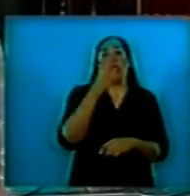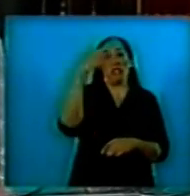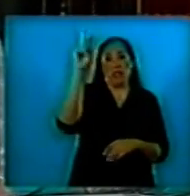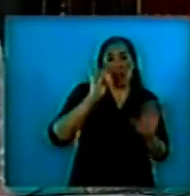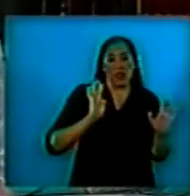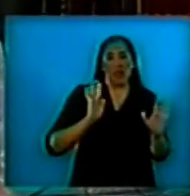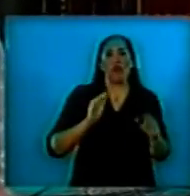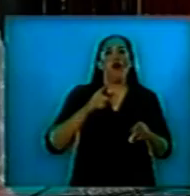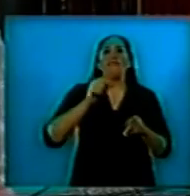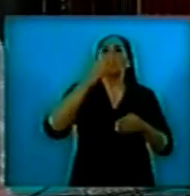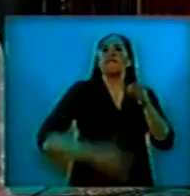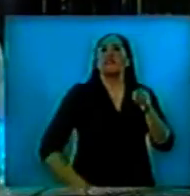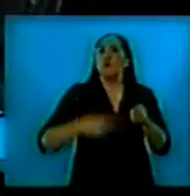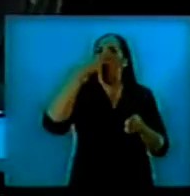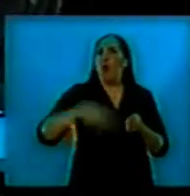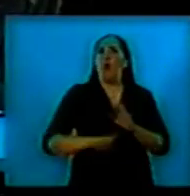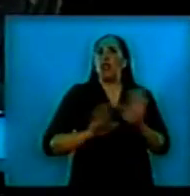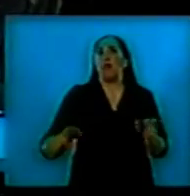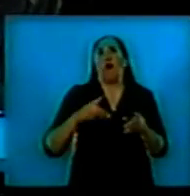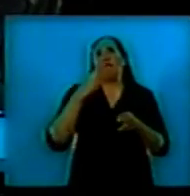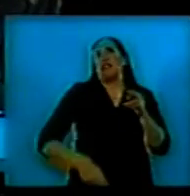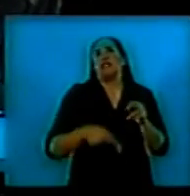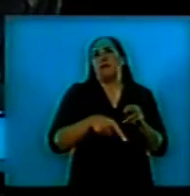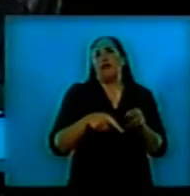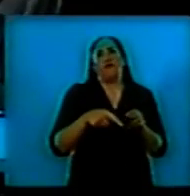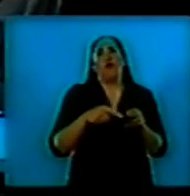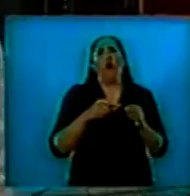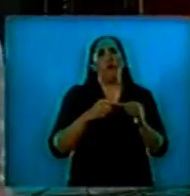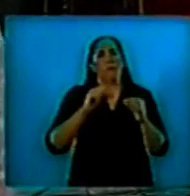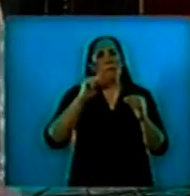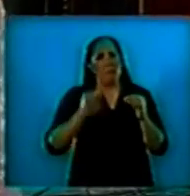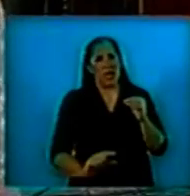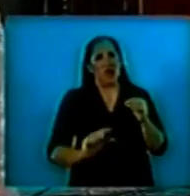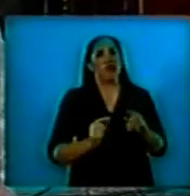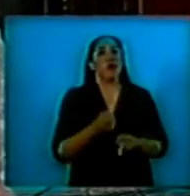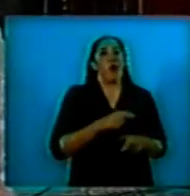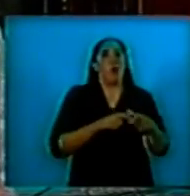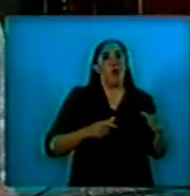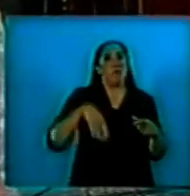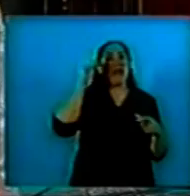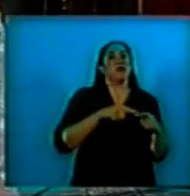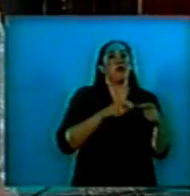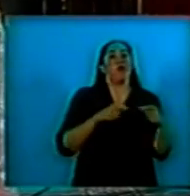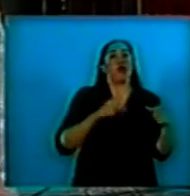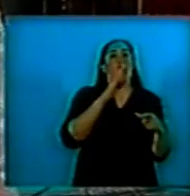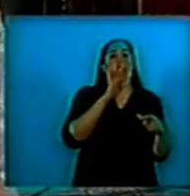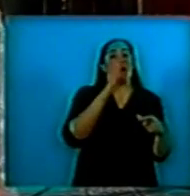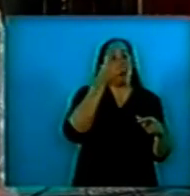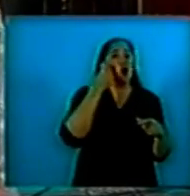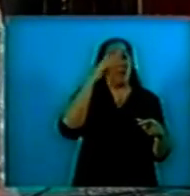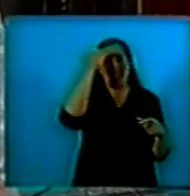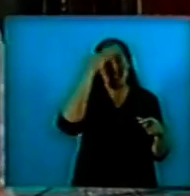porque vence el último gran vencimiento, que igualmente es inferior al BODEN 15, BODEN 10, 8